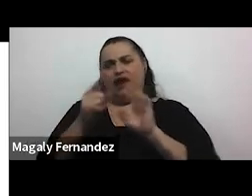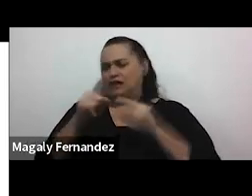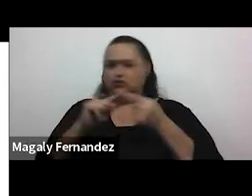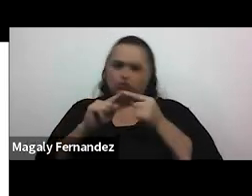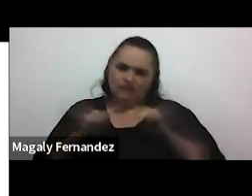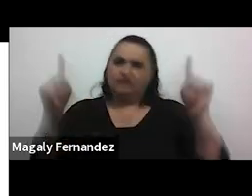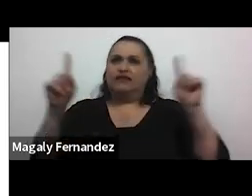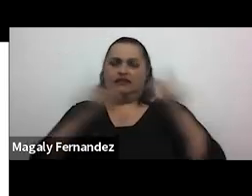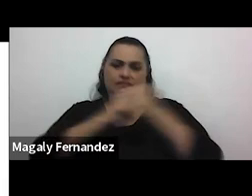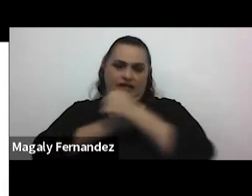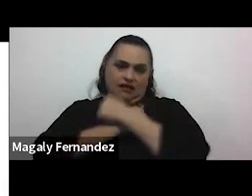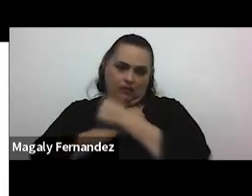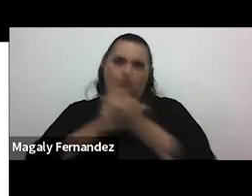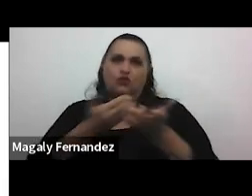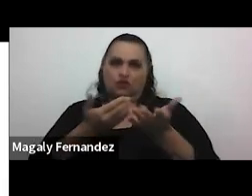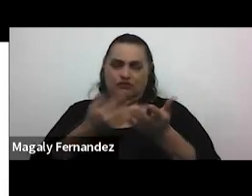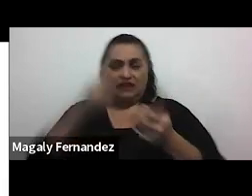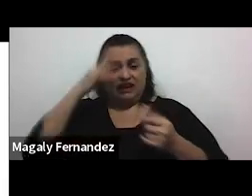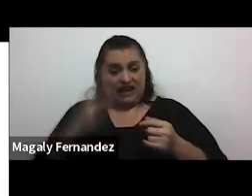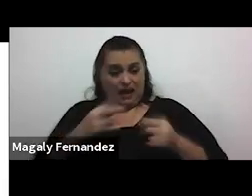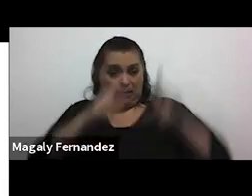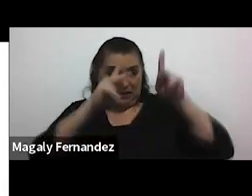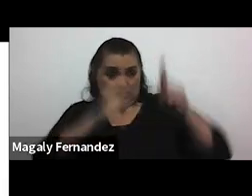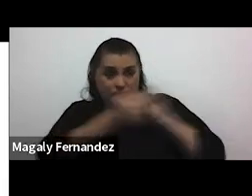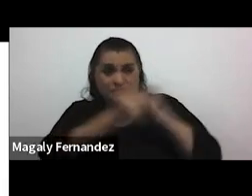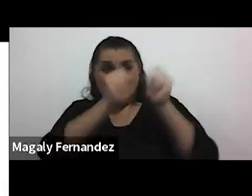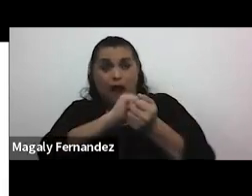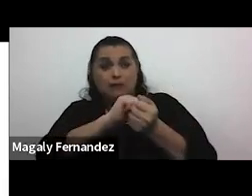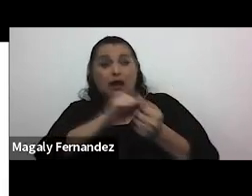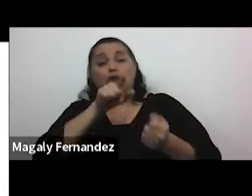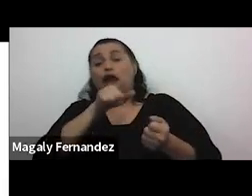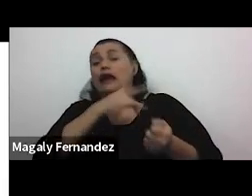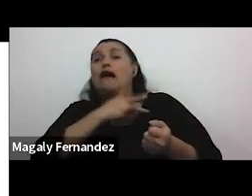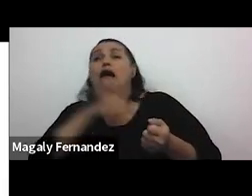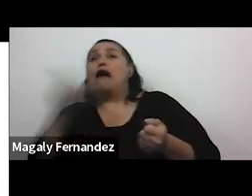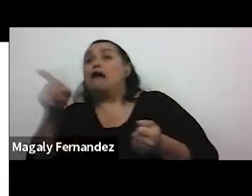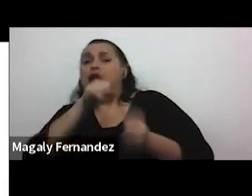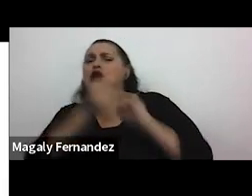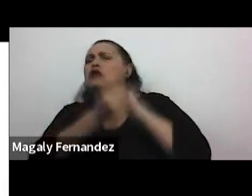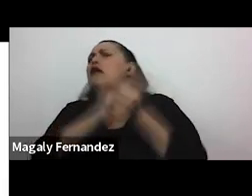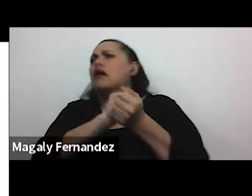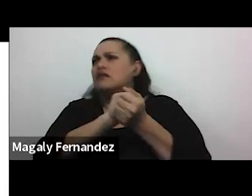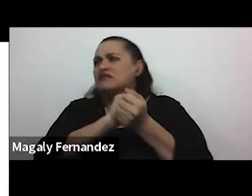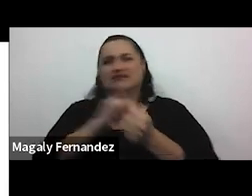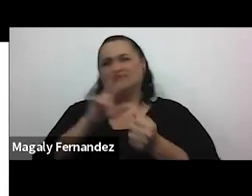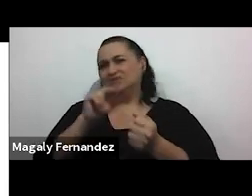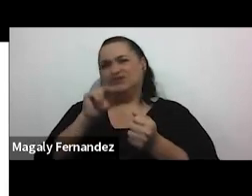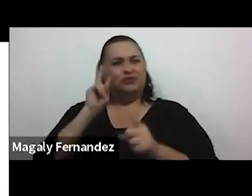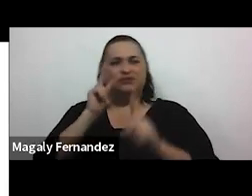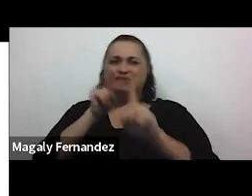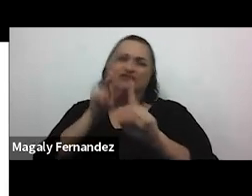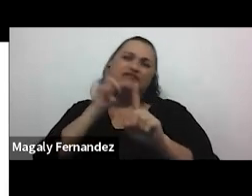amor creer creer que las personas cambian por amor verdad esta visión incluso que muchas personas